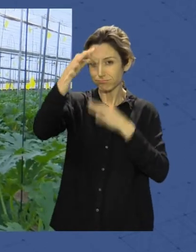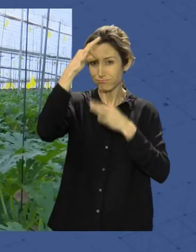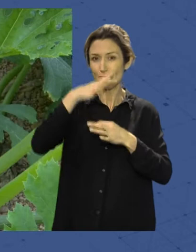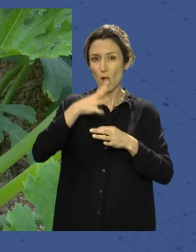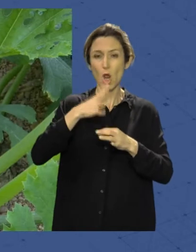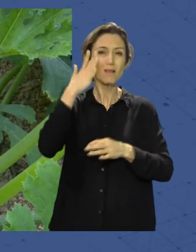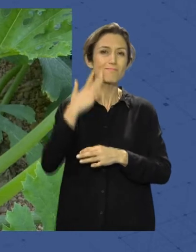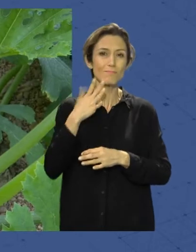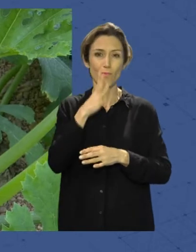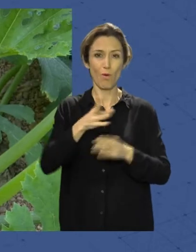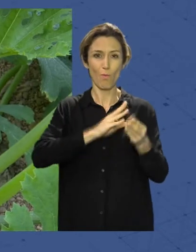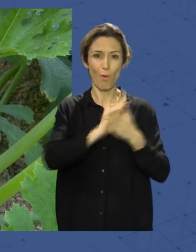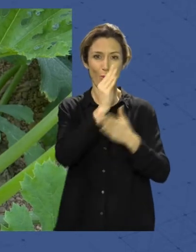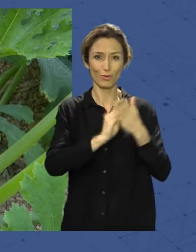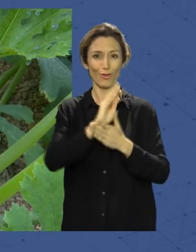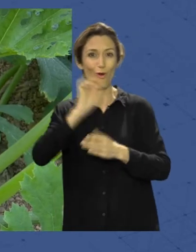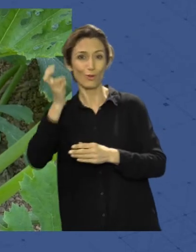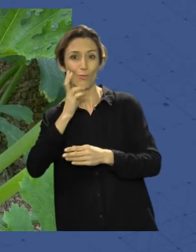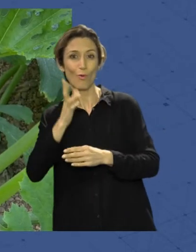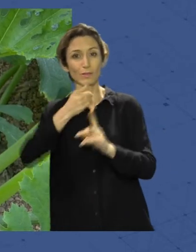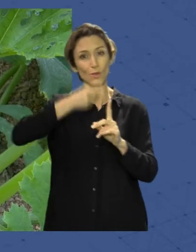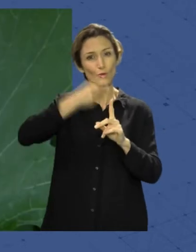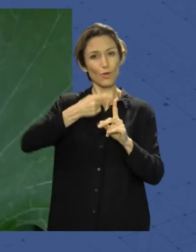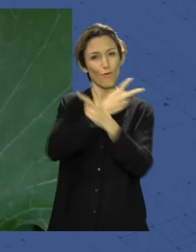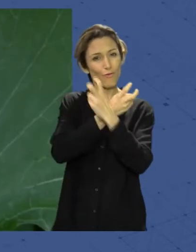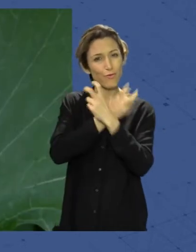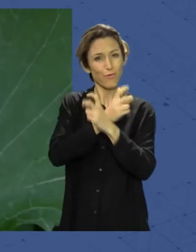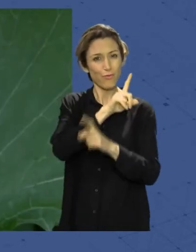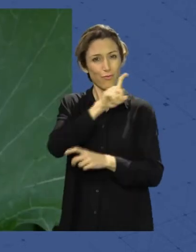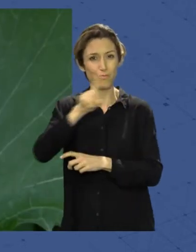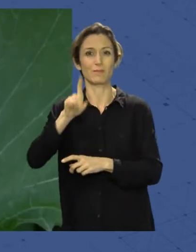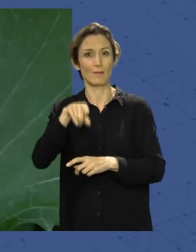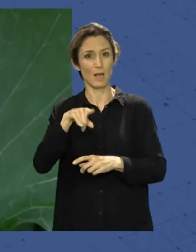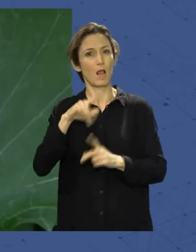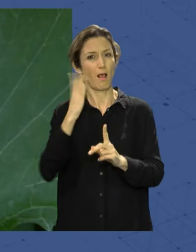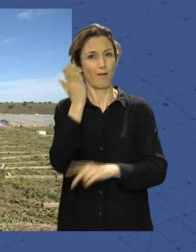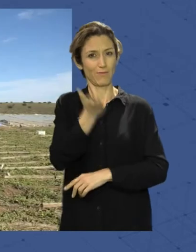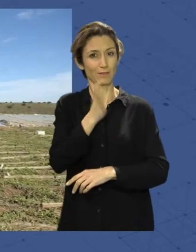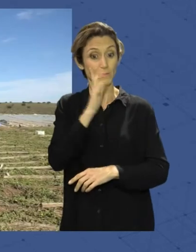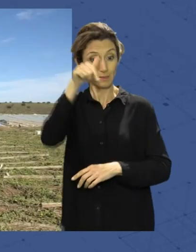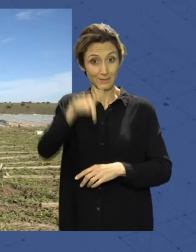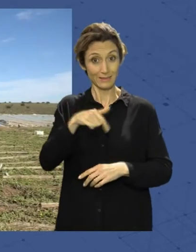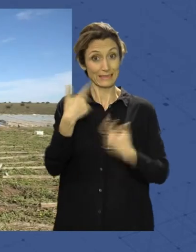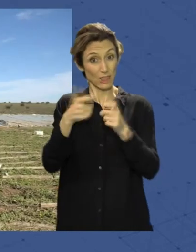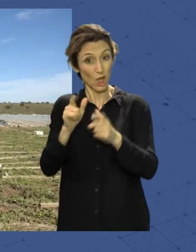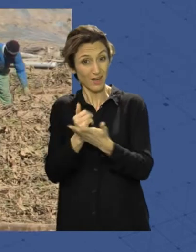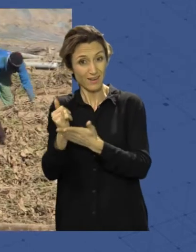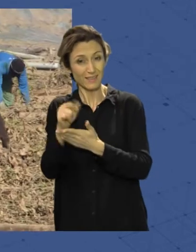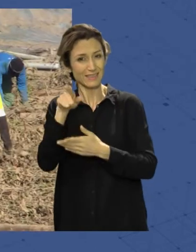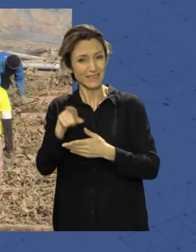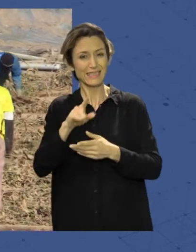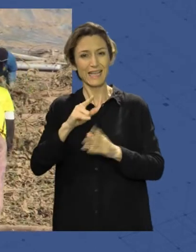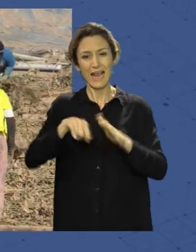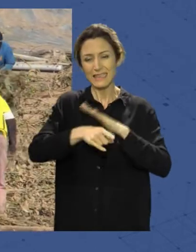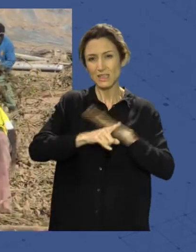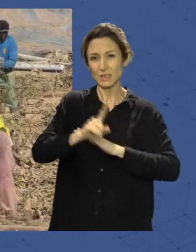terceros o la prohibición del uso de ciertos fitosanitarios. Otro de estos escollos y que afiaban al sector era la gestión de los residuos